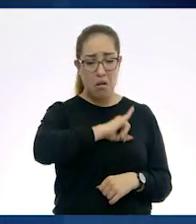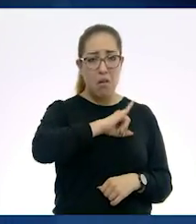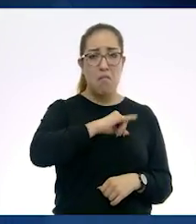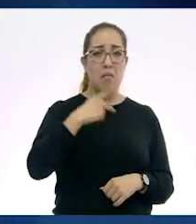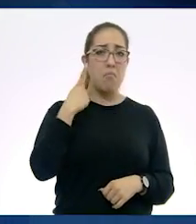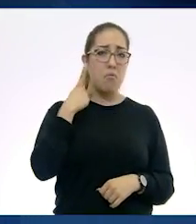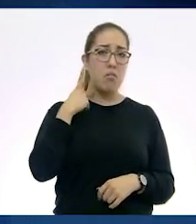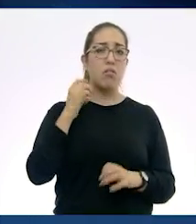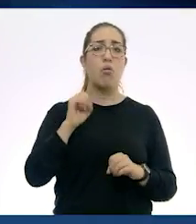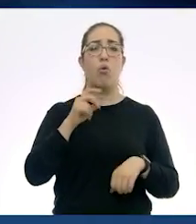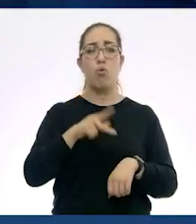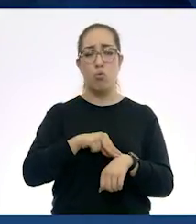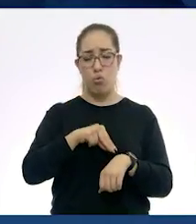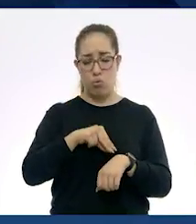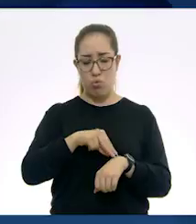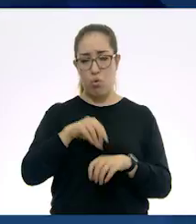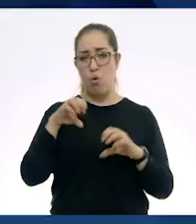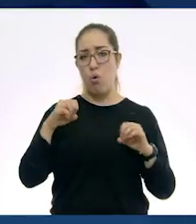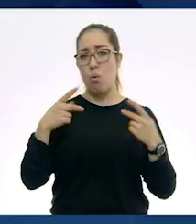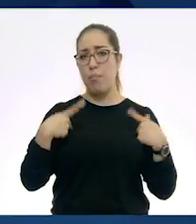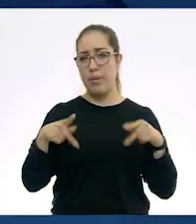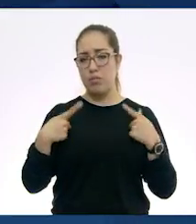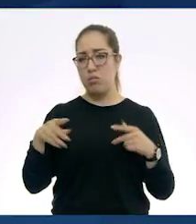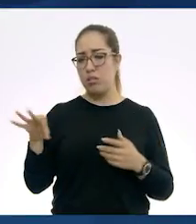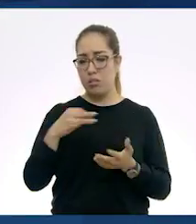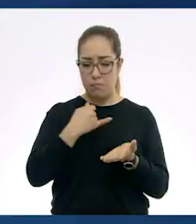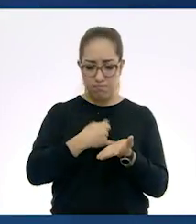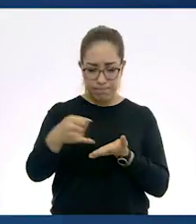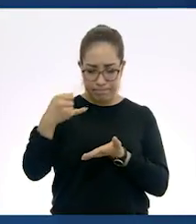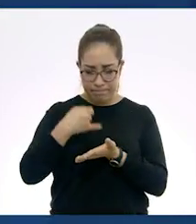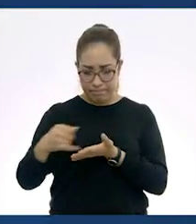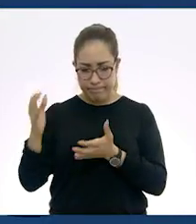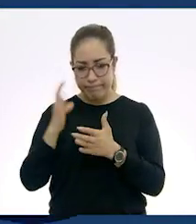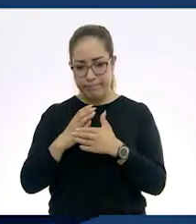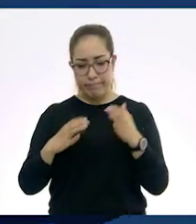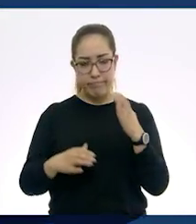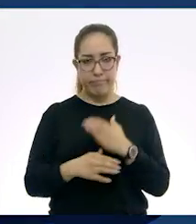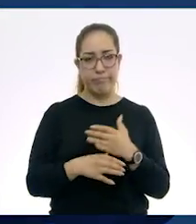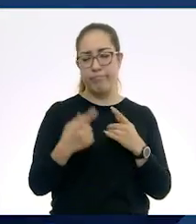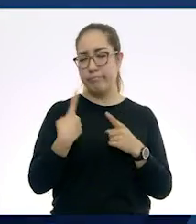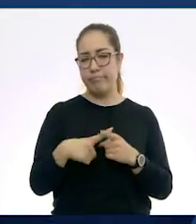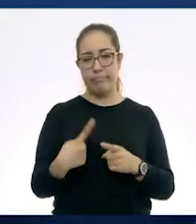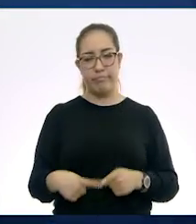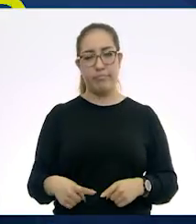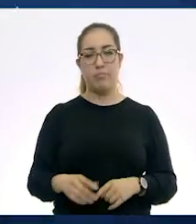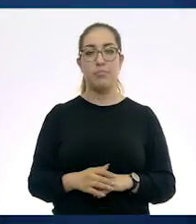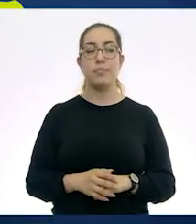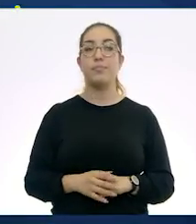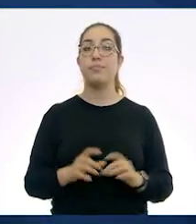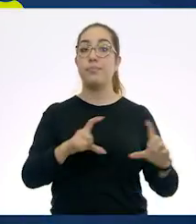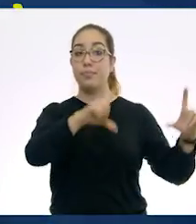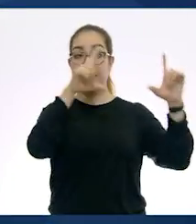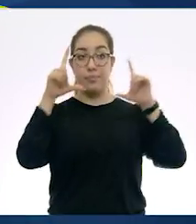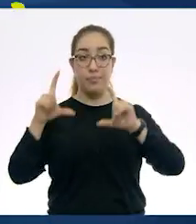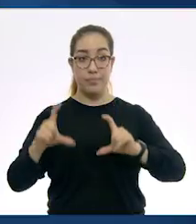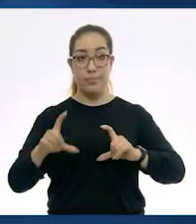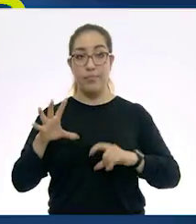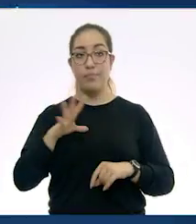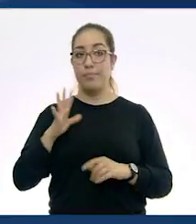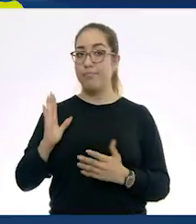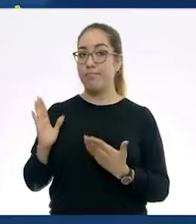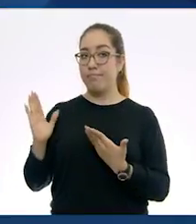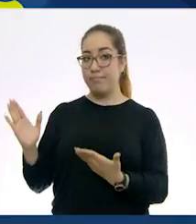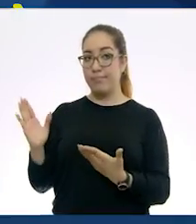doctores, había gente que se dedicaba a cosechar, a cultivar, orfebres, etcétera. Debajo tenemos desarrollo de